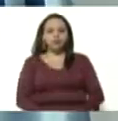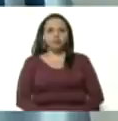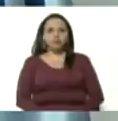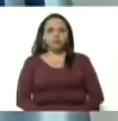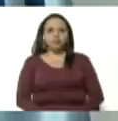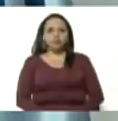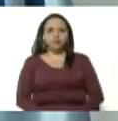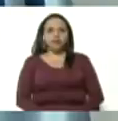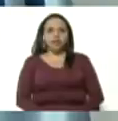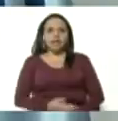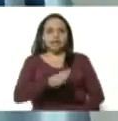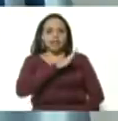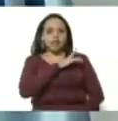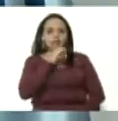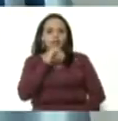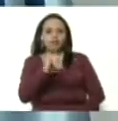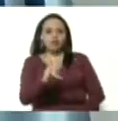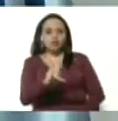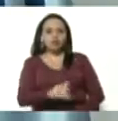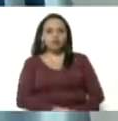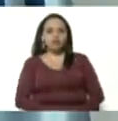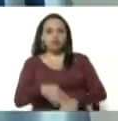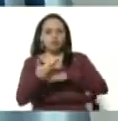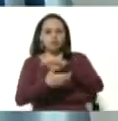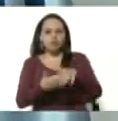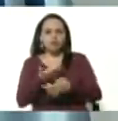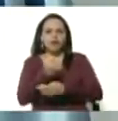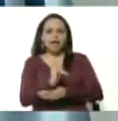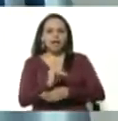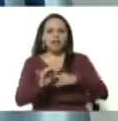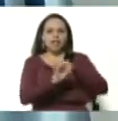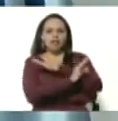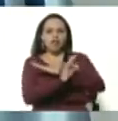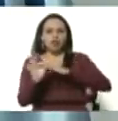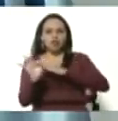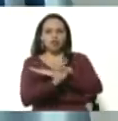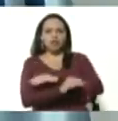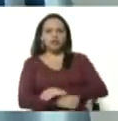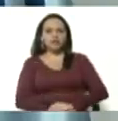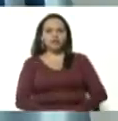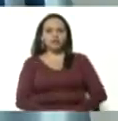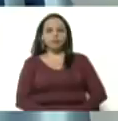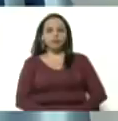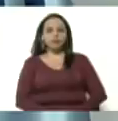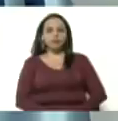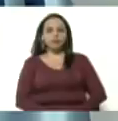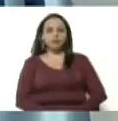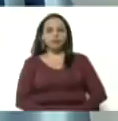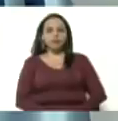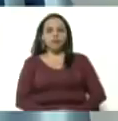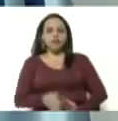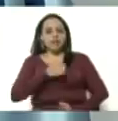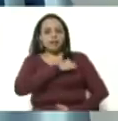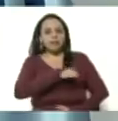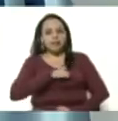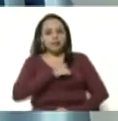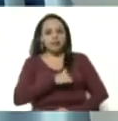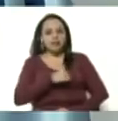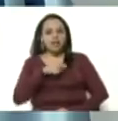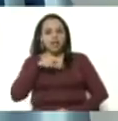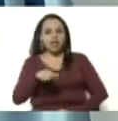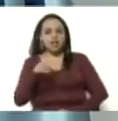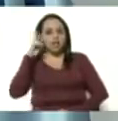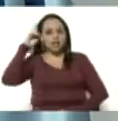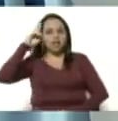tenemos la información de una grave situación que se está dando en la zona fronteriza y que lamentablemente por esta razón